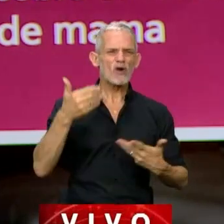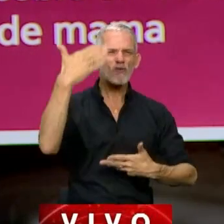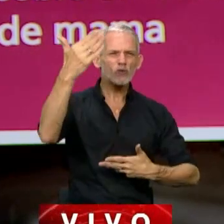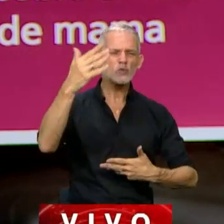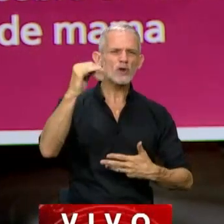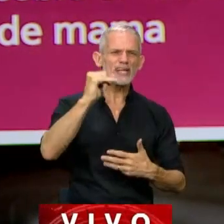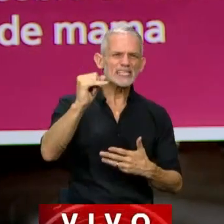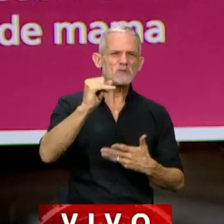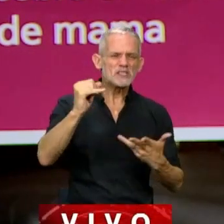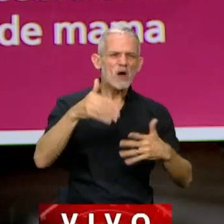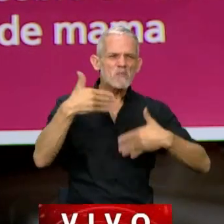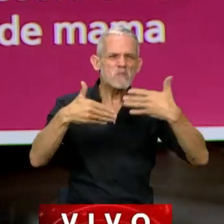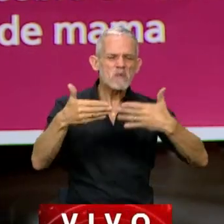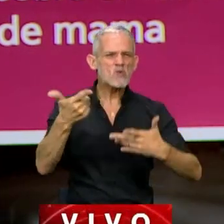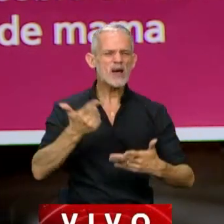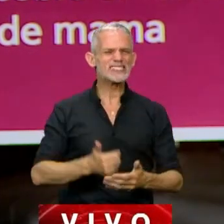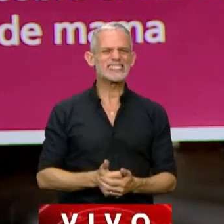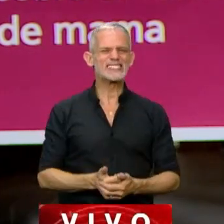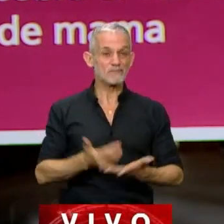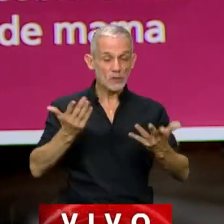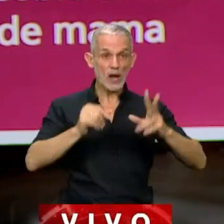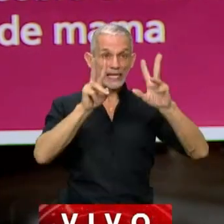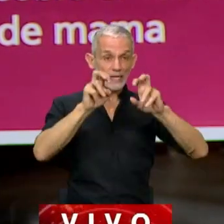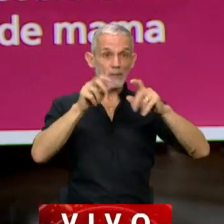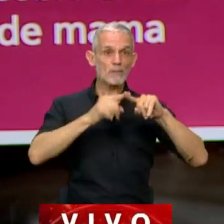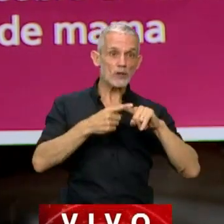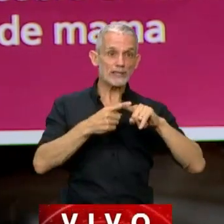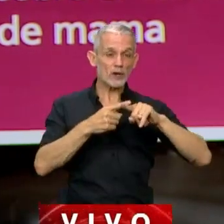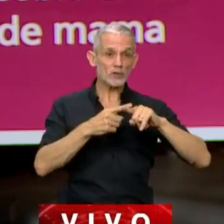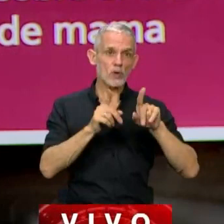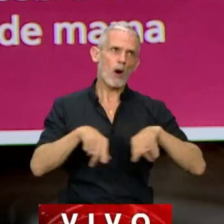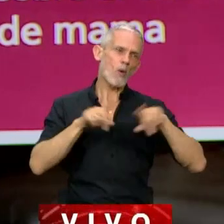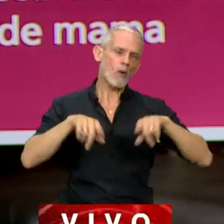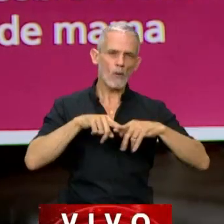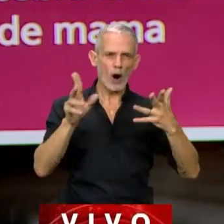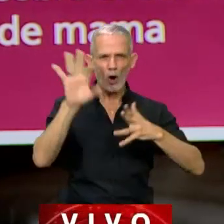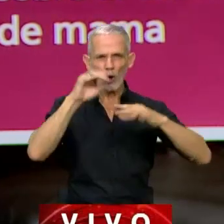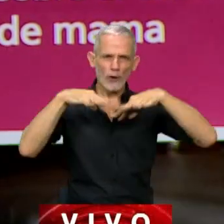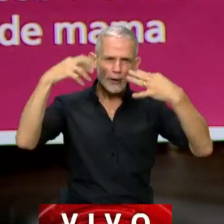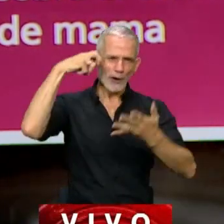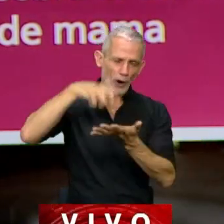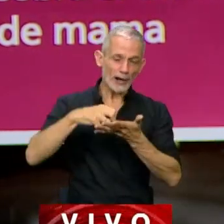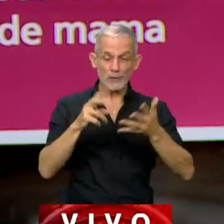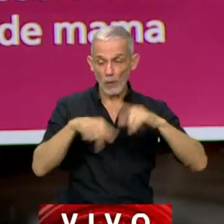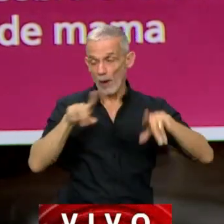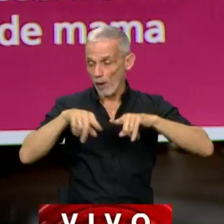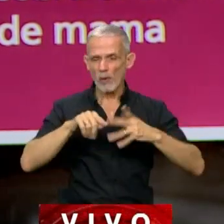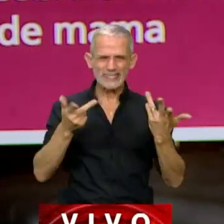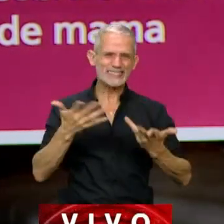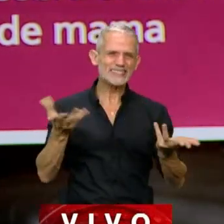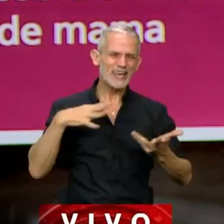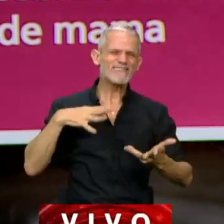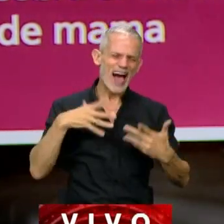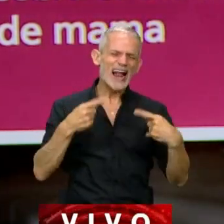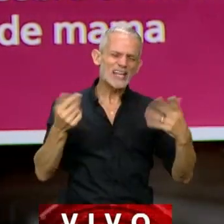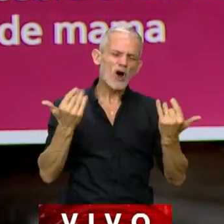estamos mordiendo la cola. Y que sobre determinados temas políticos y también parlamentarios, yo entiendo que puedan faltar